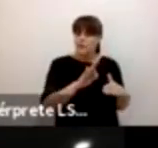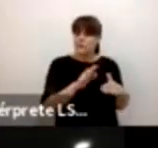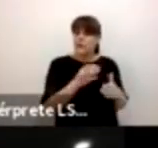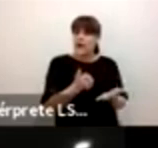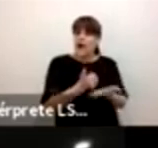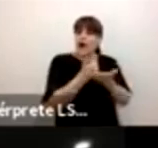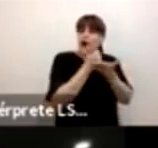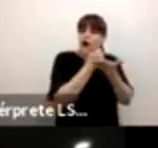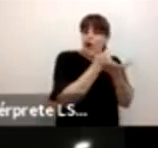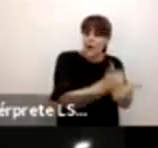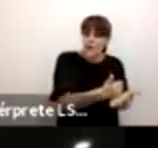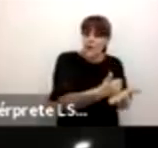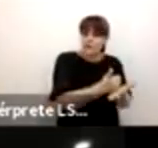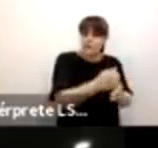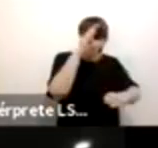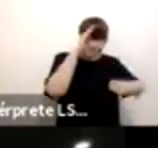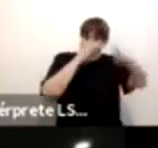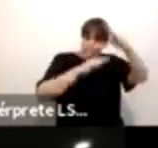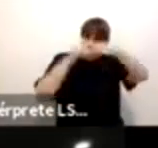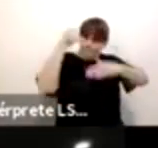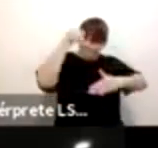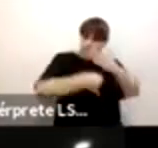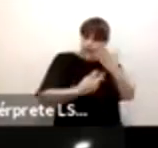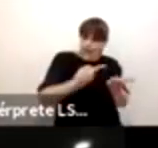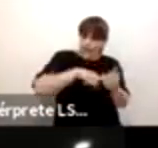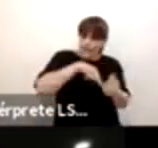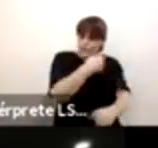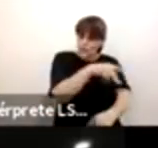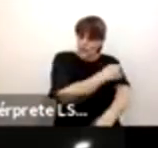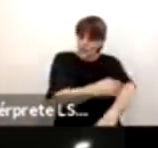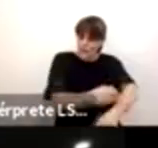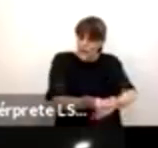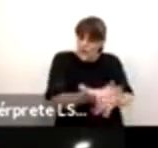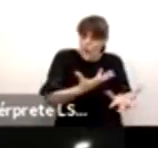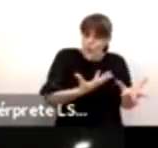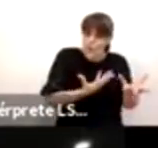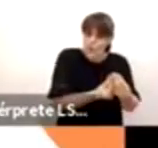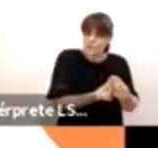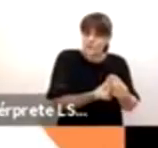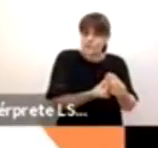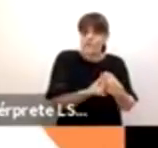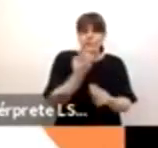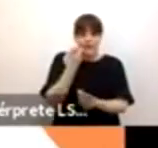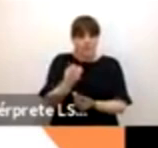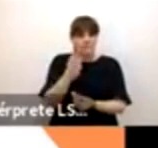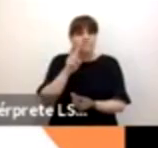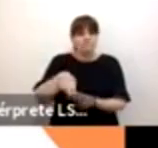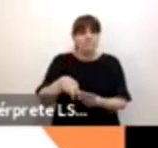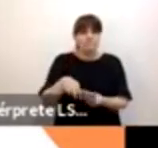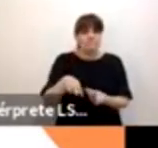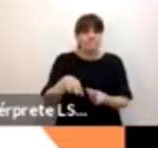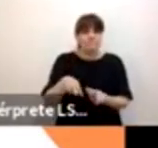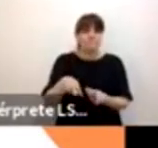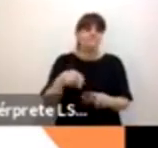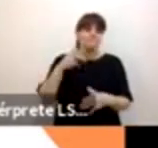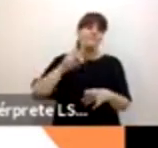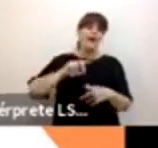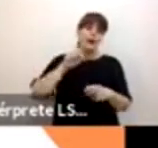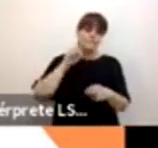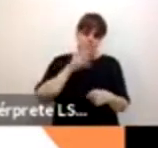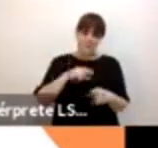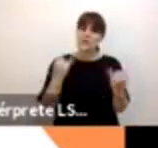dentro de su contexto familiar. Y de manera indirecta, eso logra un impacto en la comunidad.